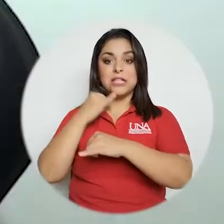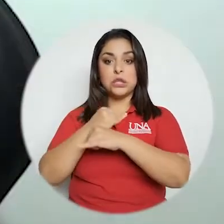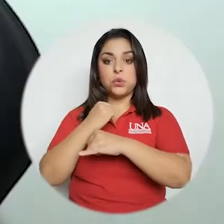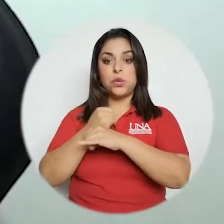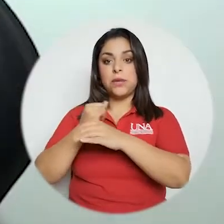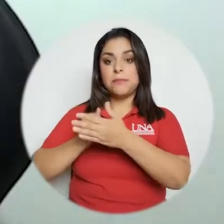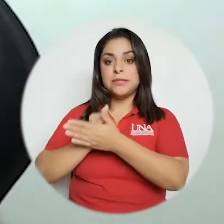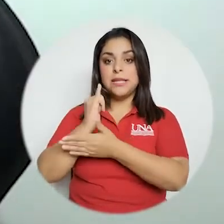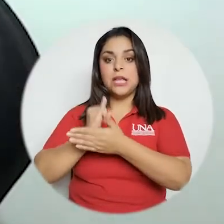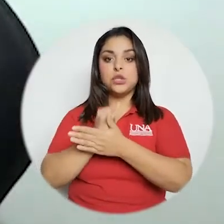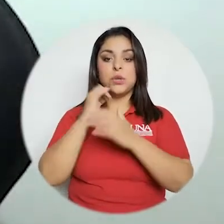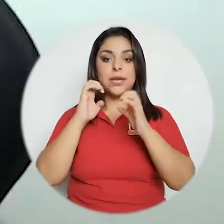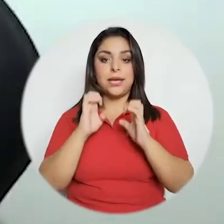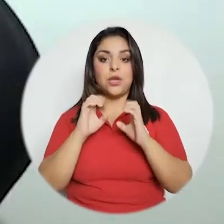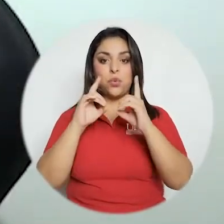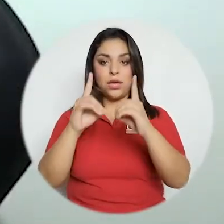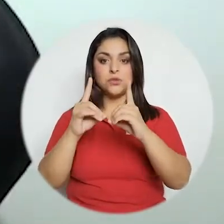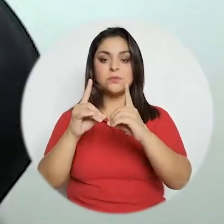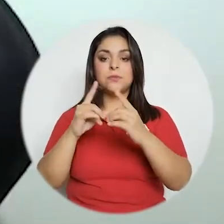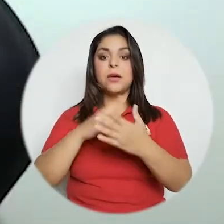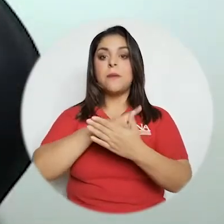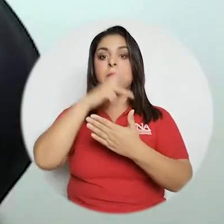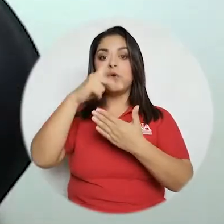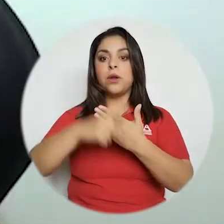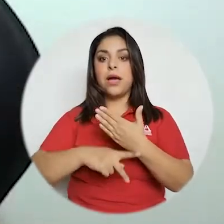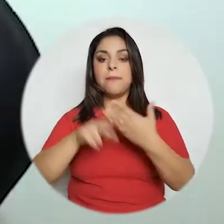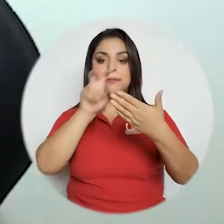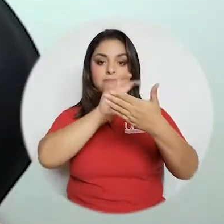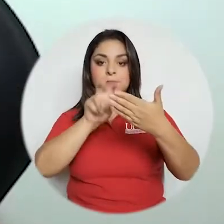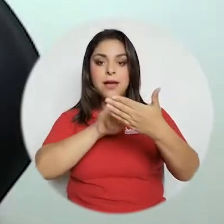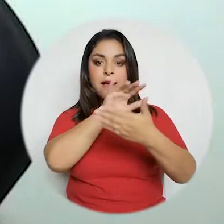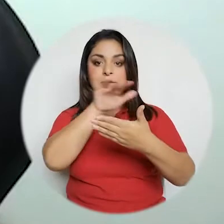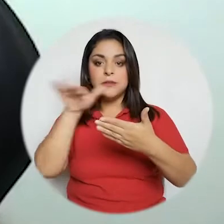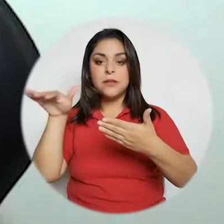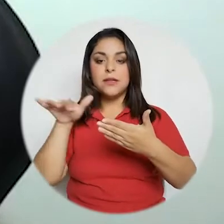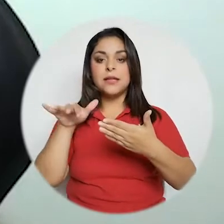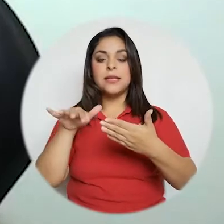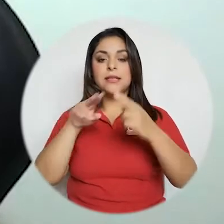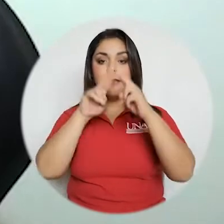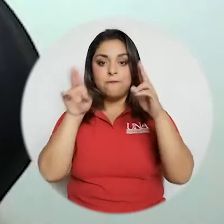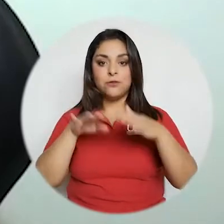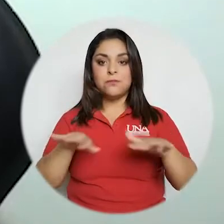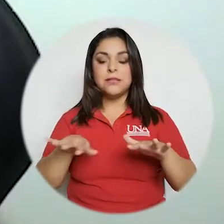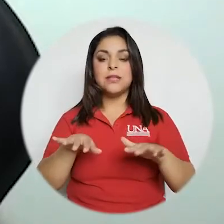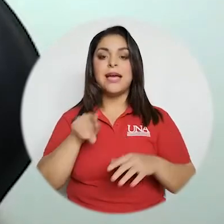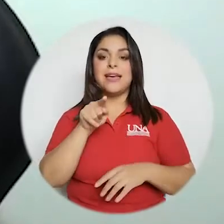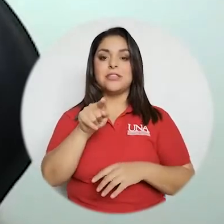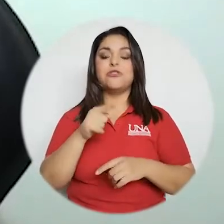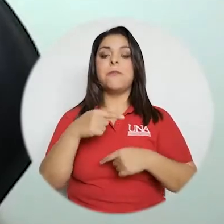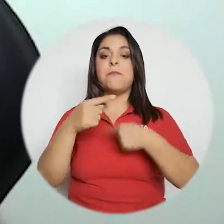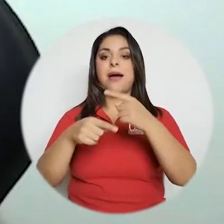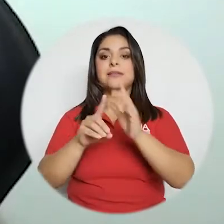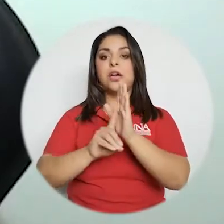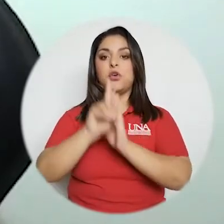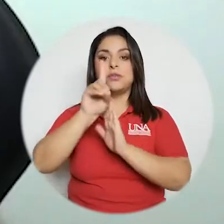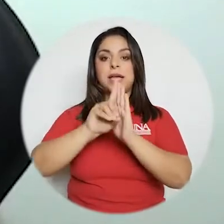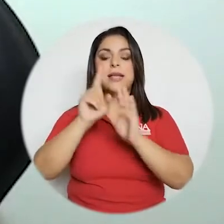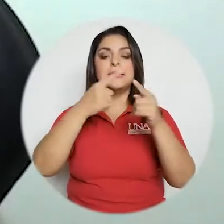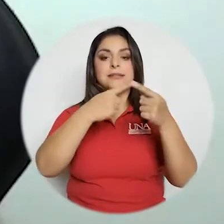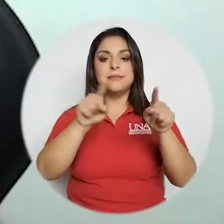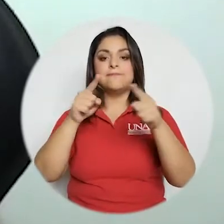que desde el Instituto de Investigación en Educación el programa de alfabetización mediática e informacional ha